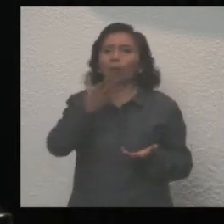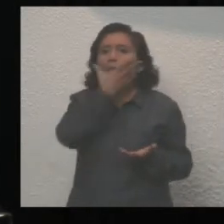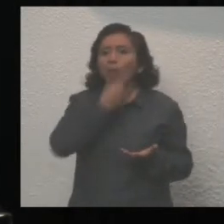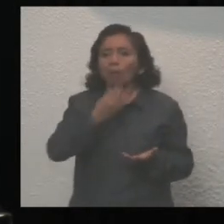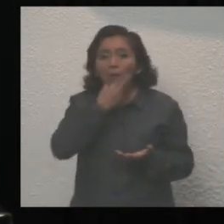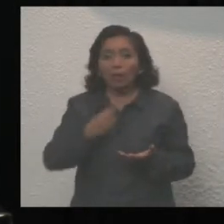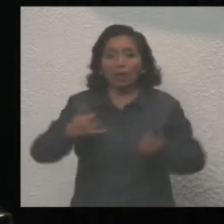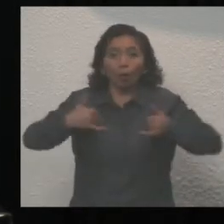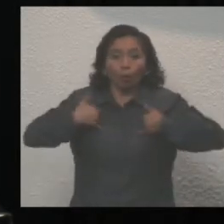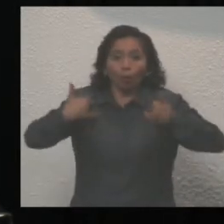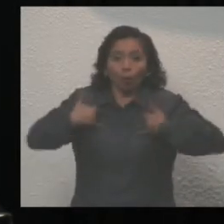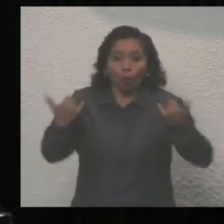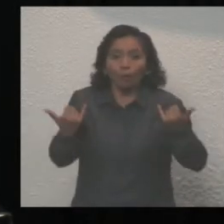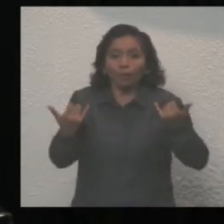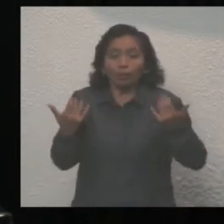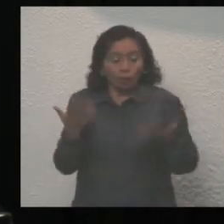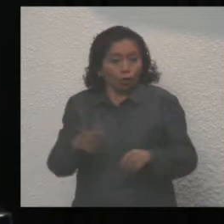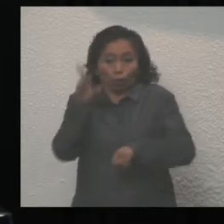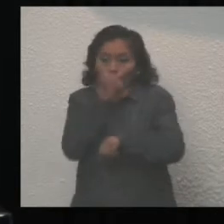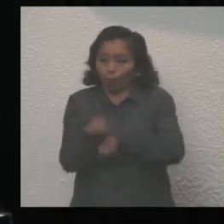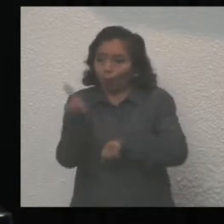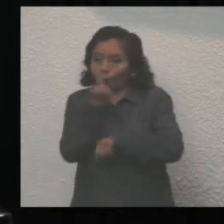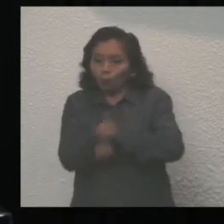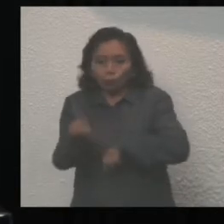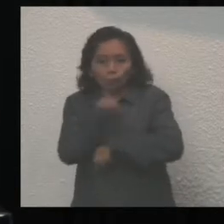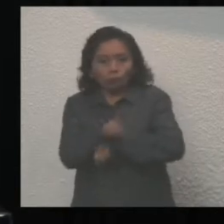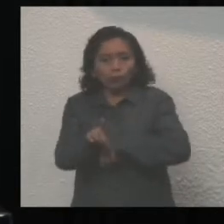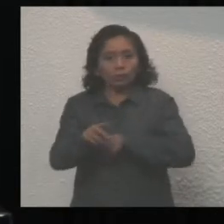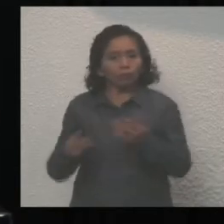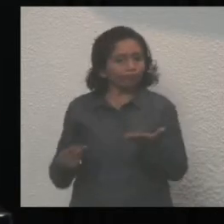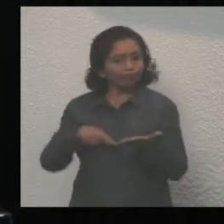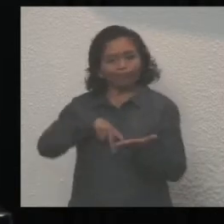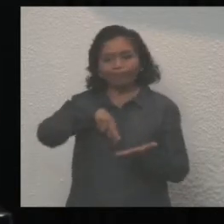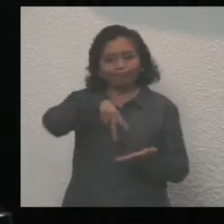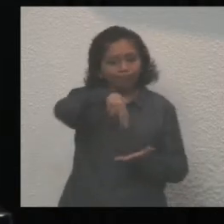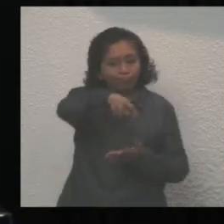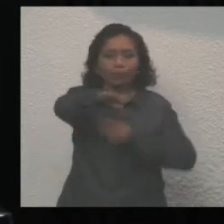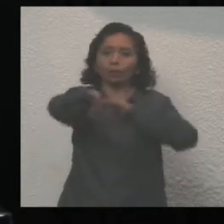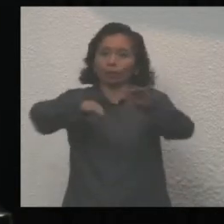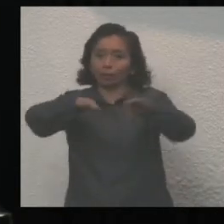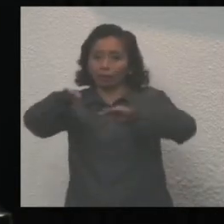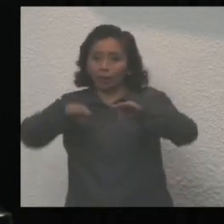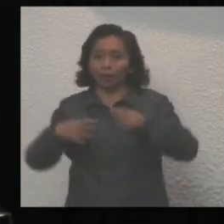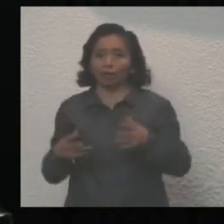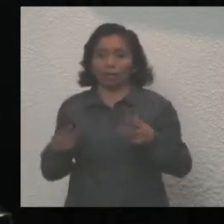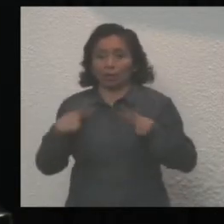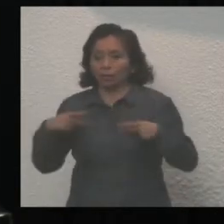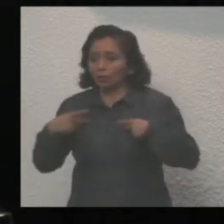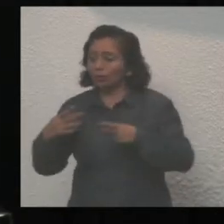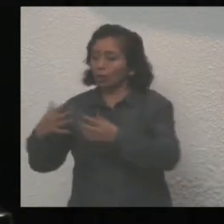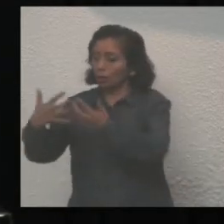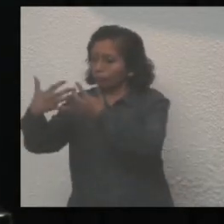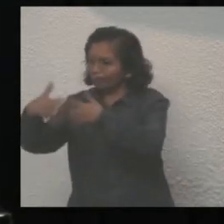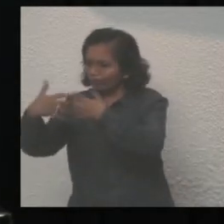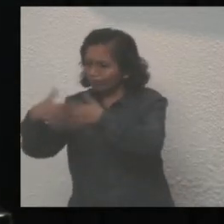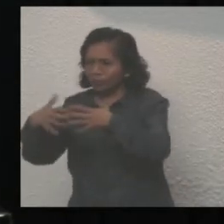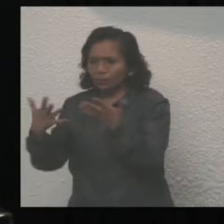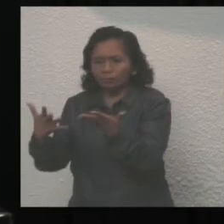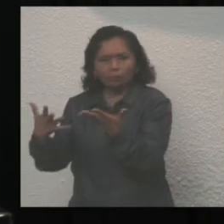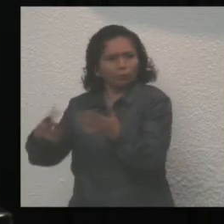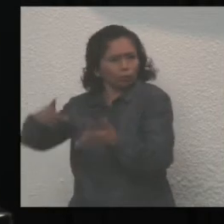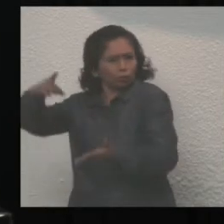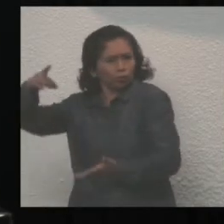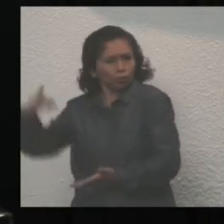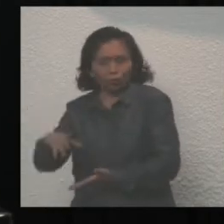del joven que se para todos los días a trabajar, del emprendedor que no se ha dejado